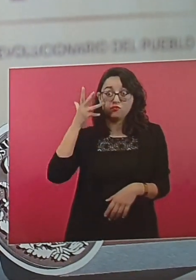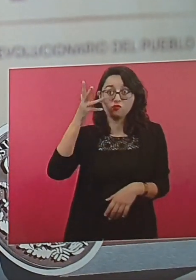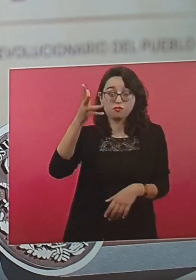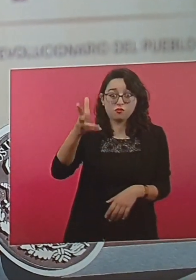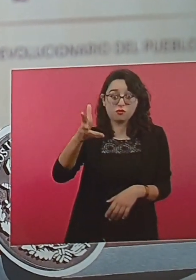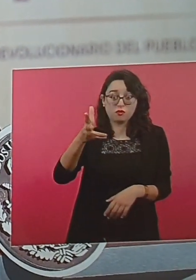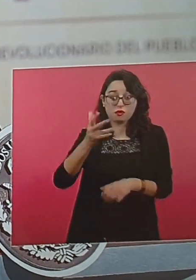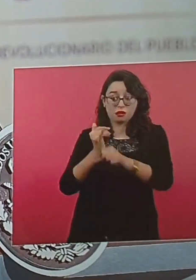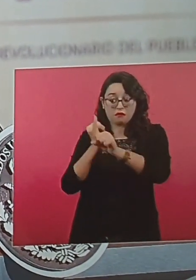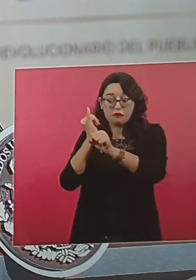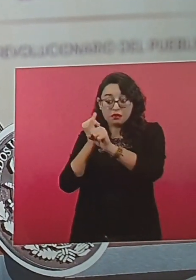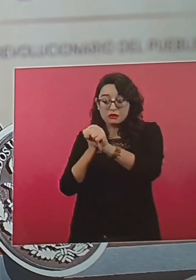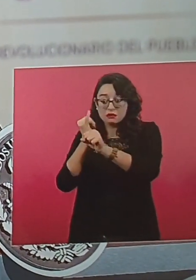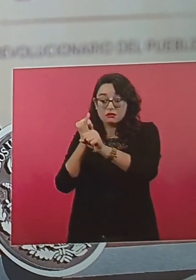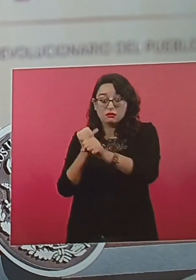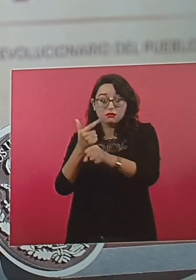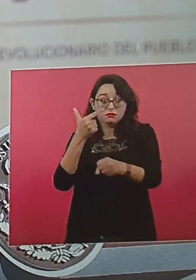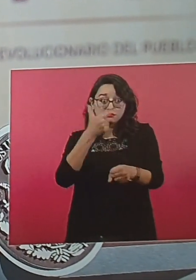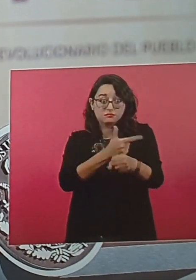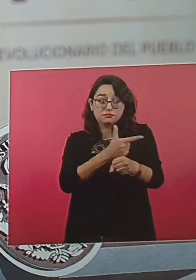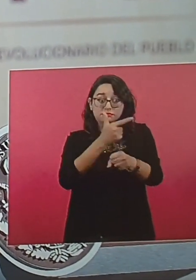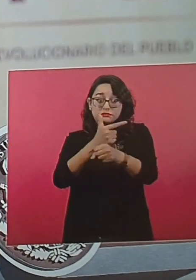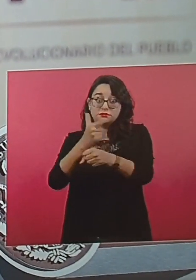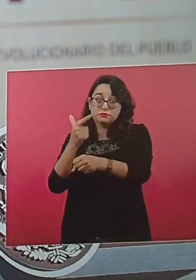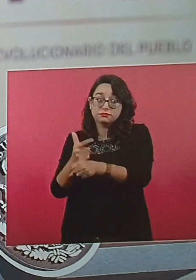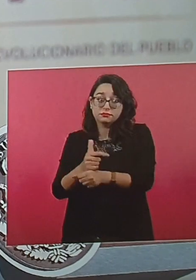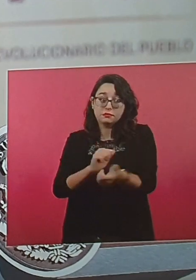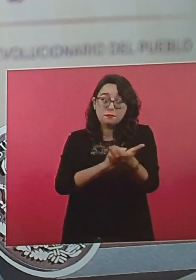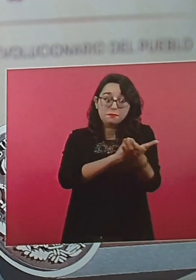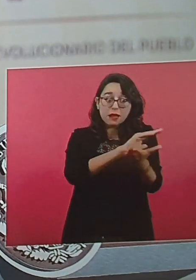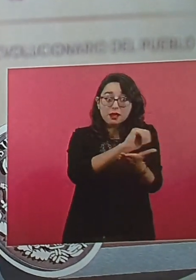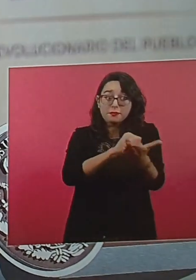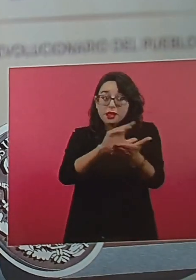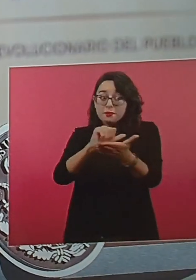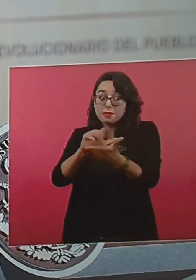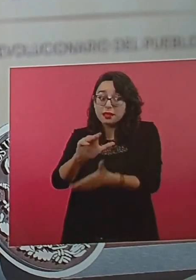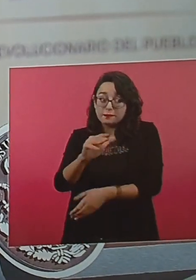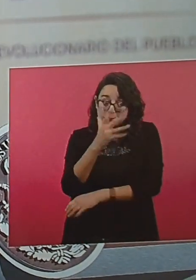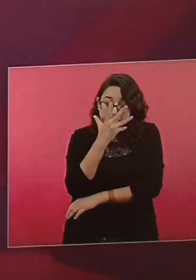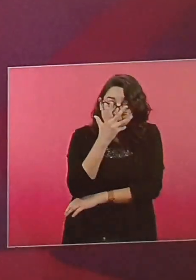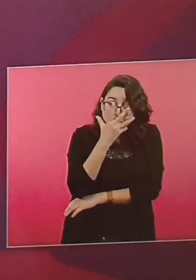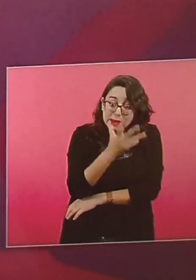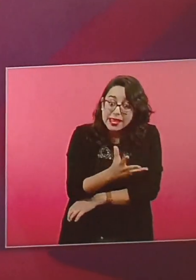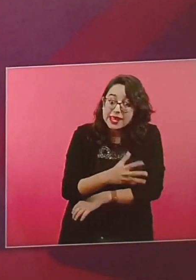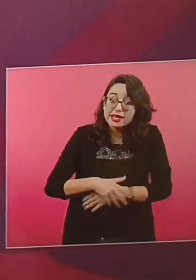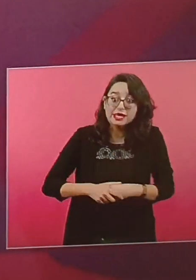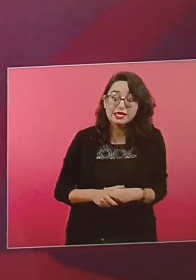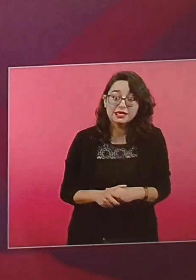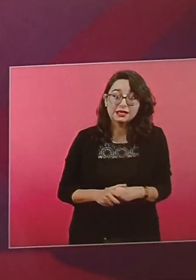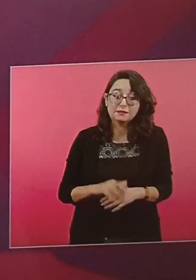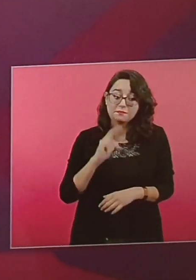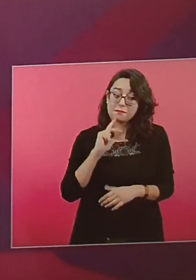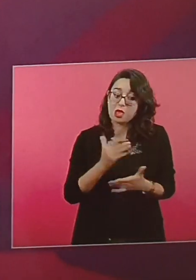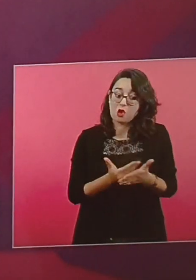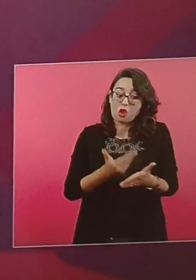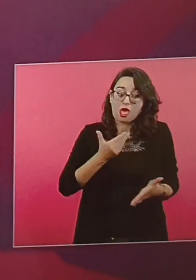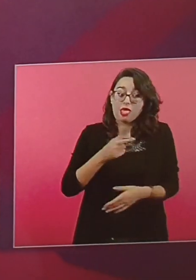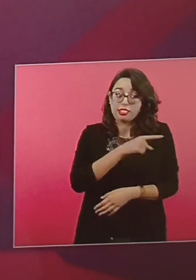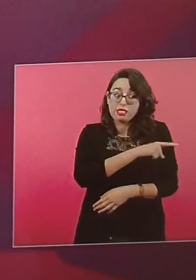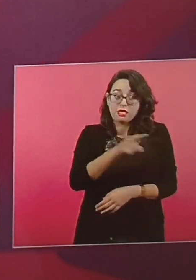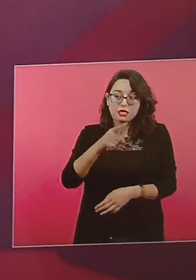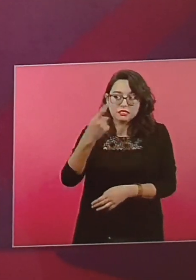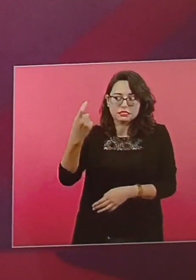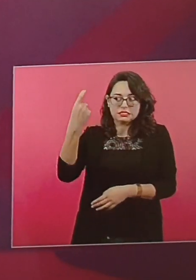de que la investigación demuestre que actuaron